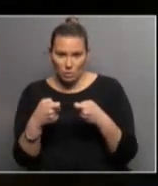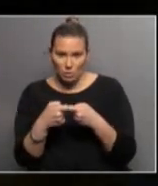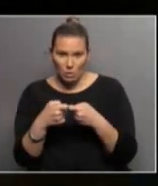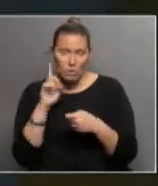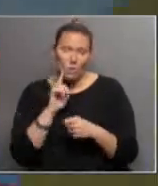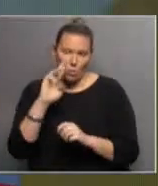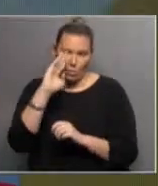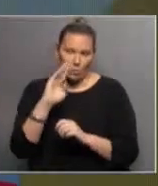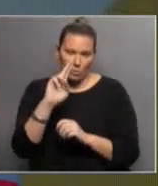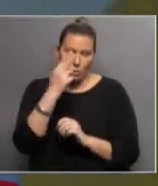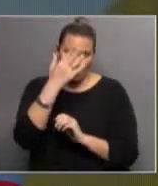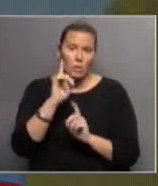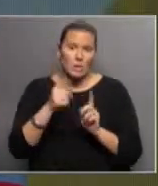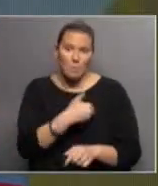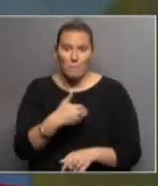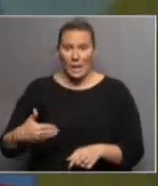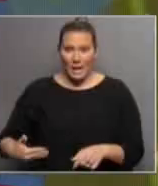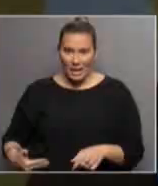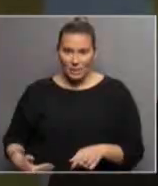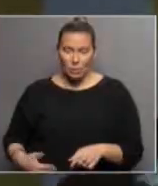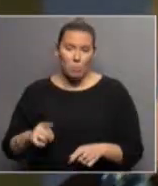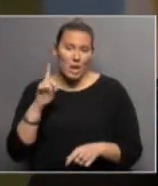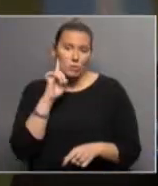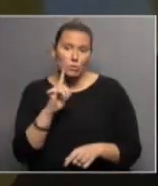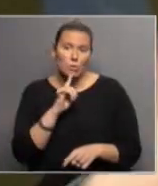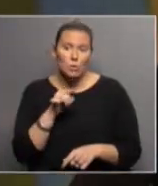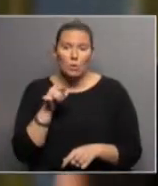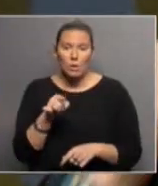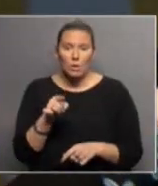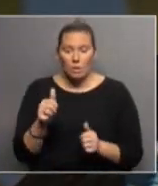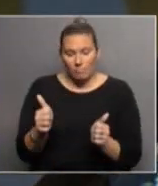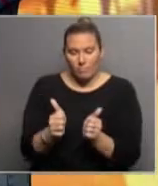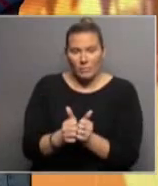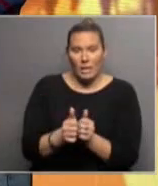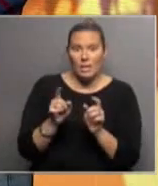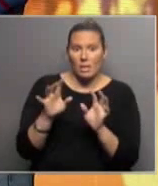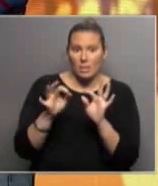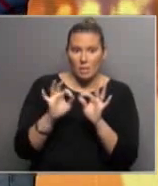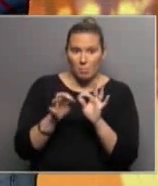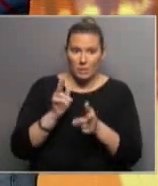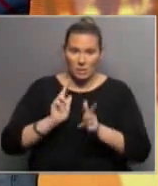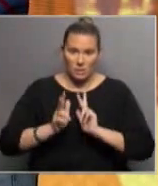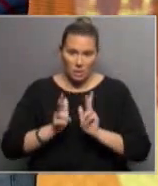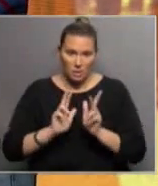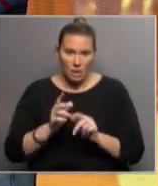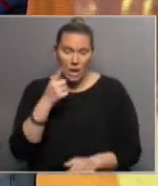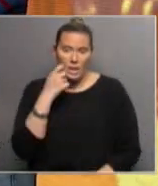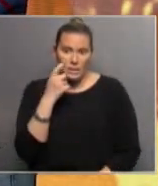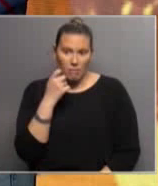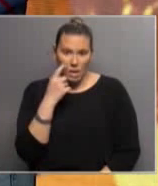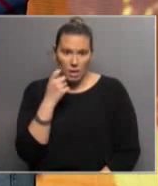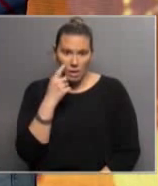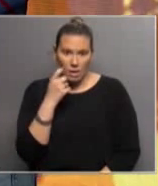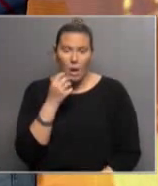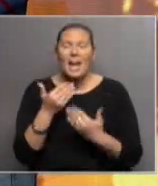Uruguay, pero él además es maestro para sordos. Y estamos con su intérprete de Lenguas de Señas, que es Isabel Pastor.